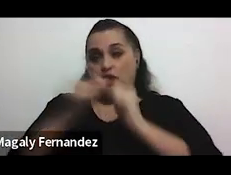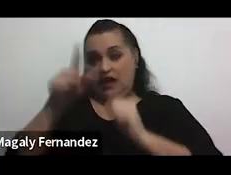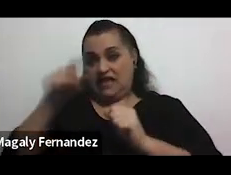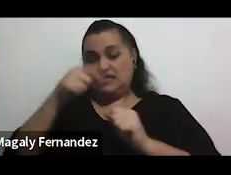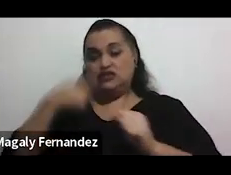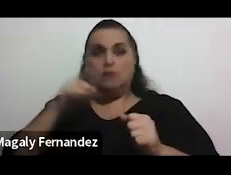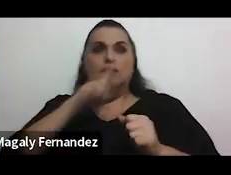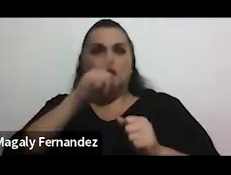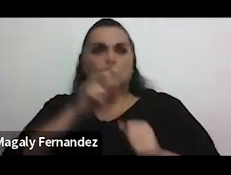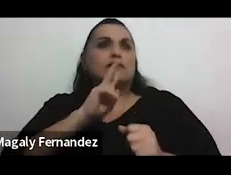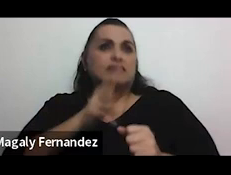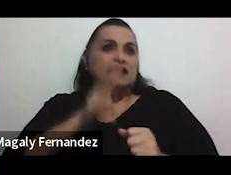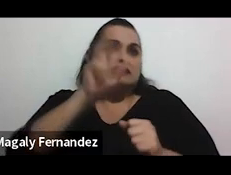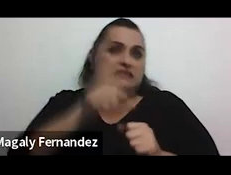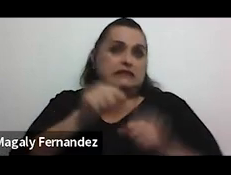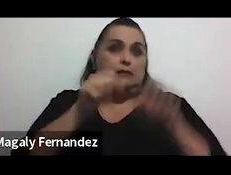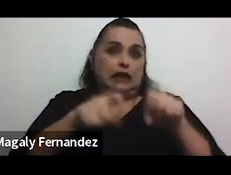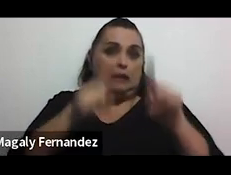cierto si les pasó o si no les pasó